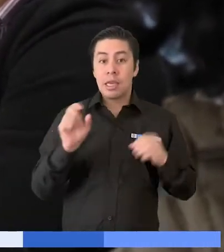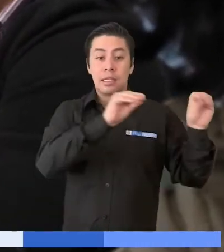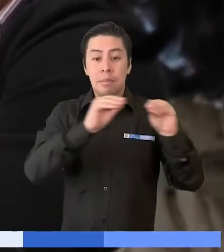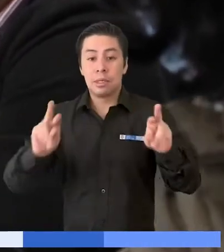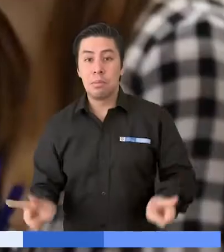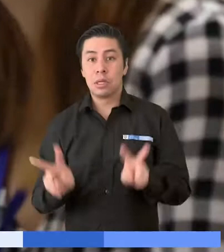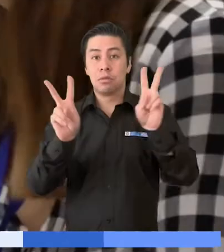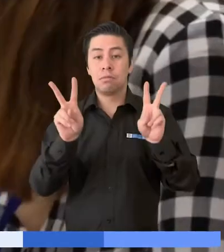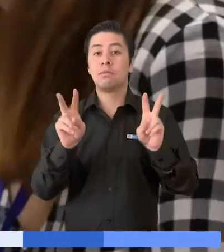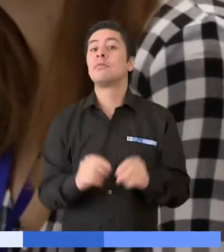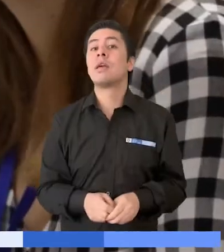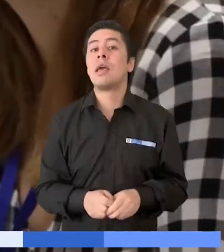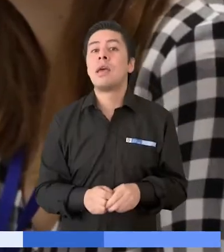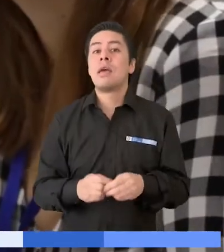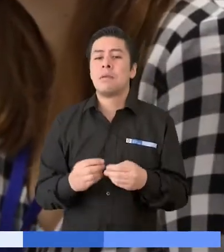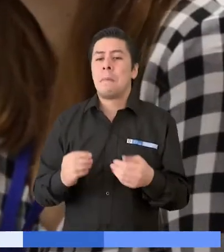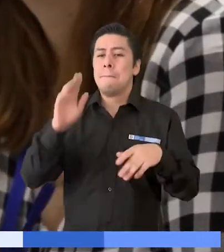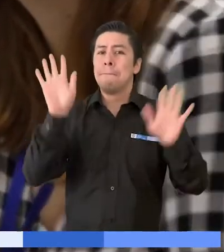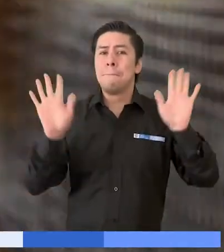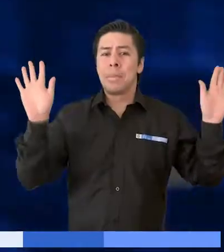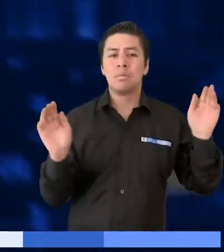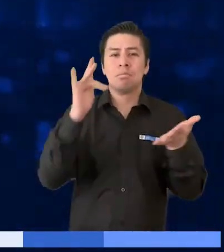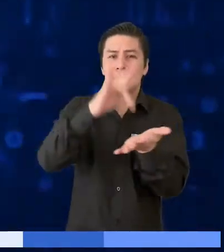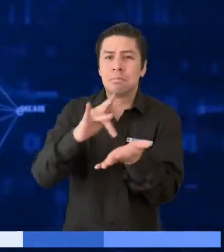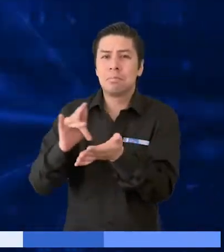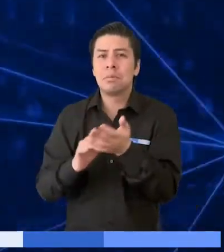con módulos virtuales, llegando a más de 7.000 víctimas.